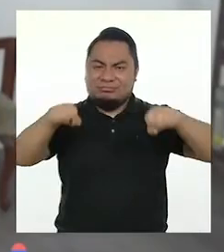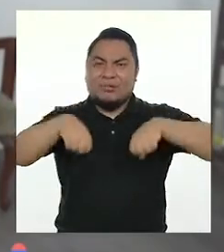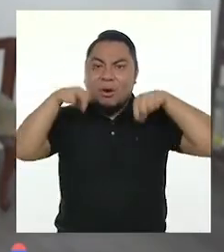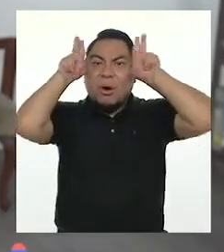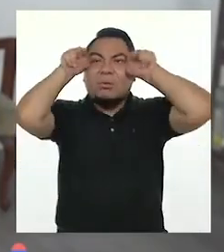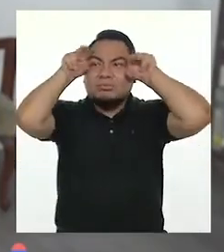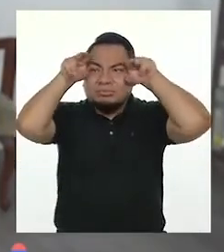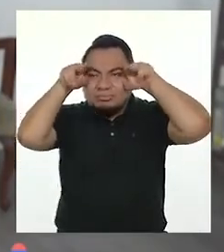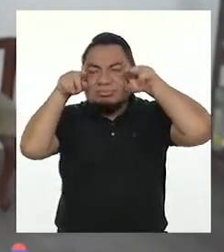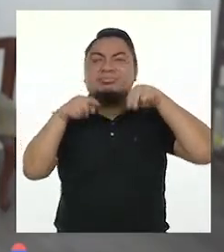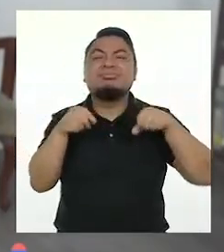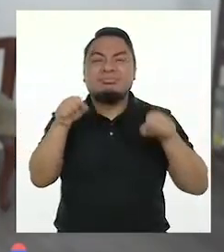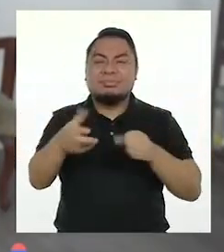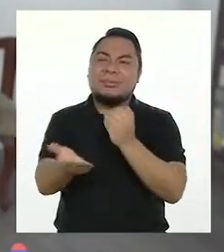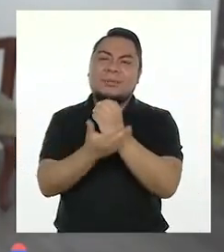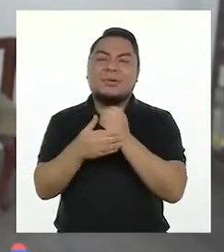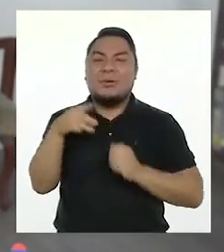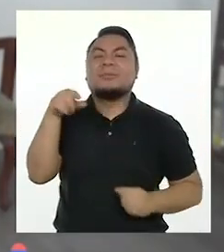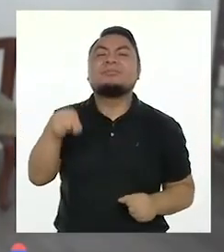¡Vengan con nosotros!